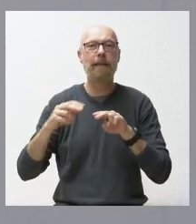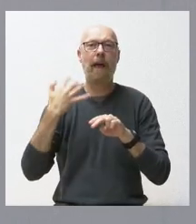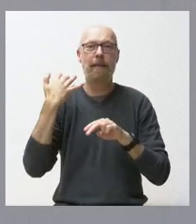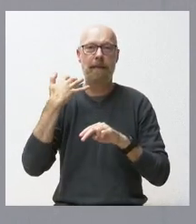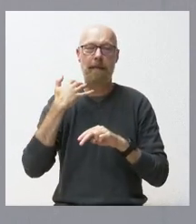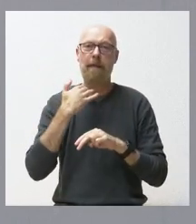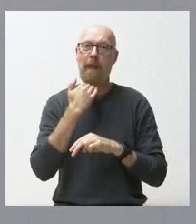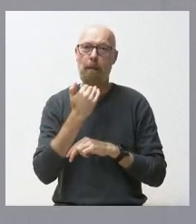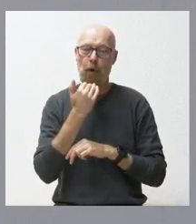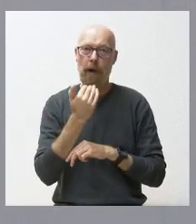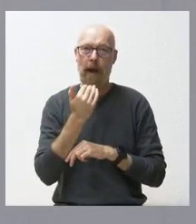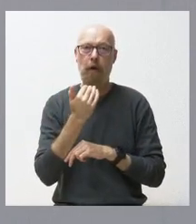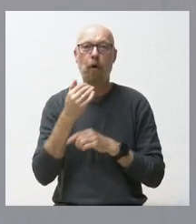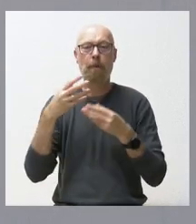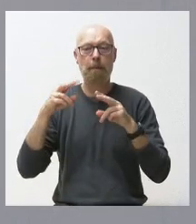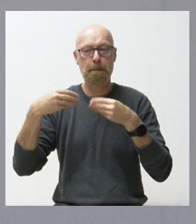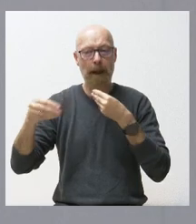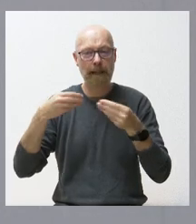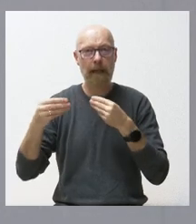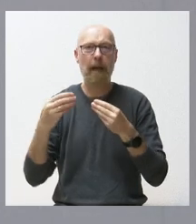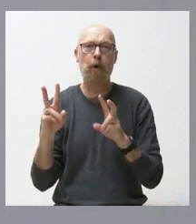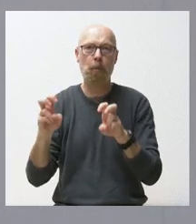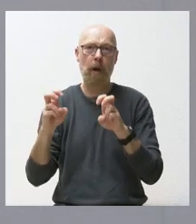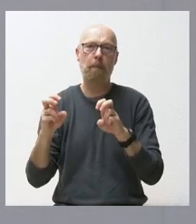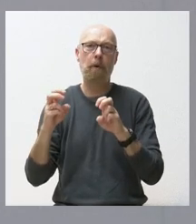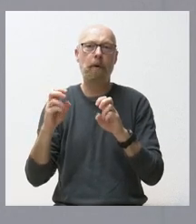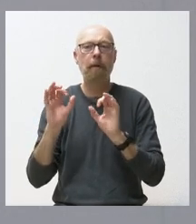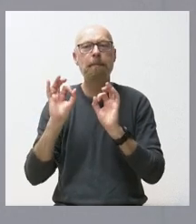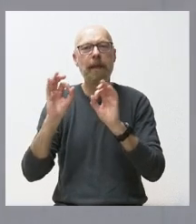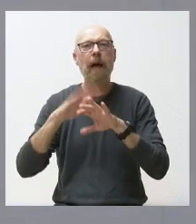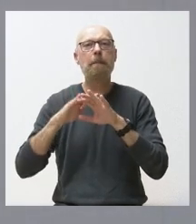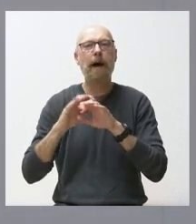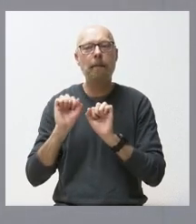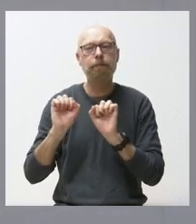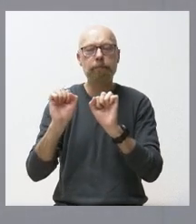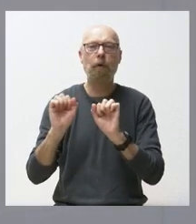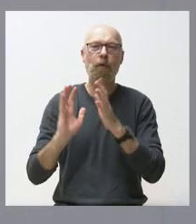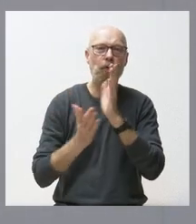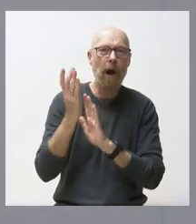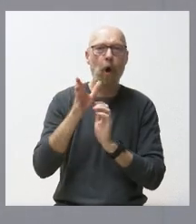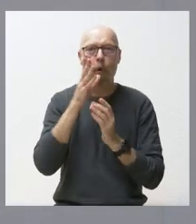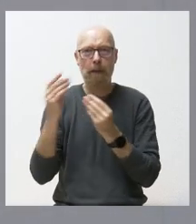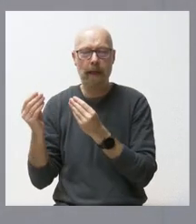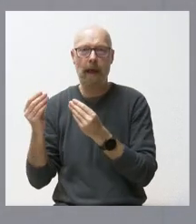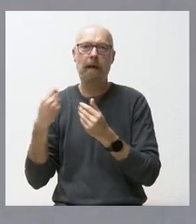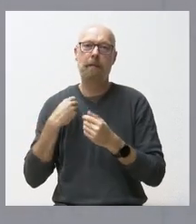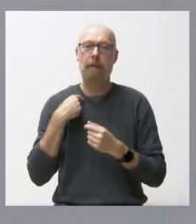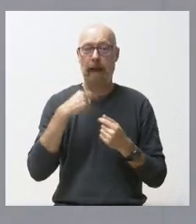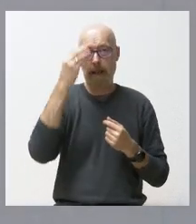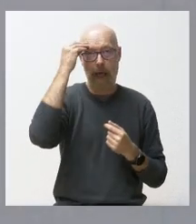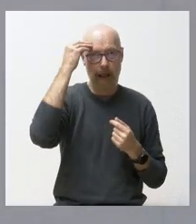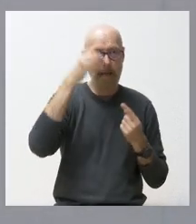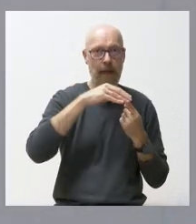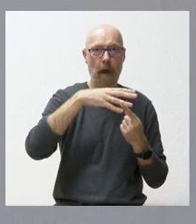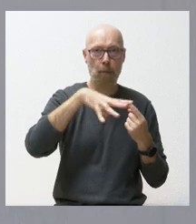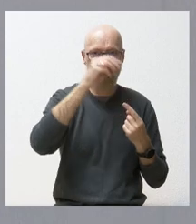y los nuevos materiales más resistentes aún para el fuego. En total, como les digo, actuaciones en Aranda de Duero, Burgos, en San Esteban del